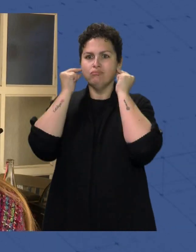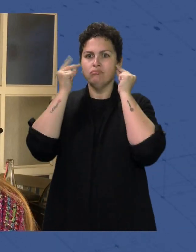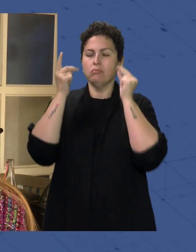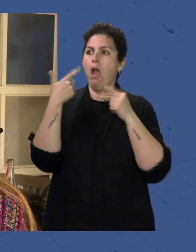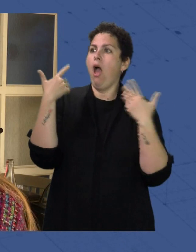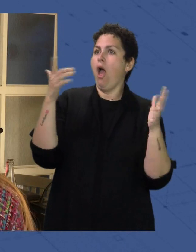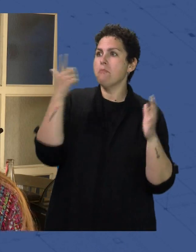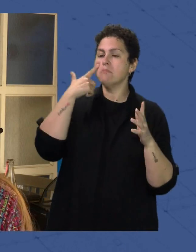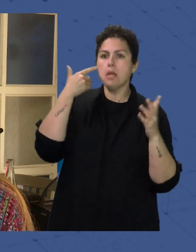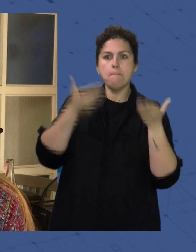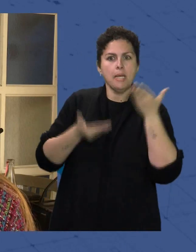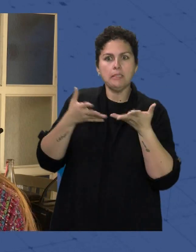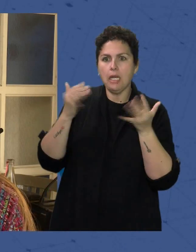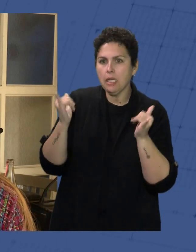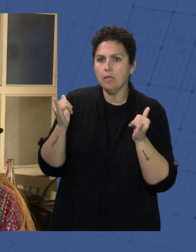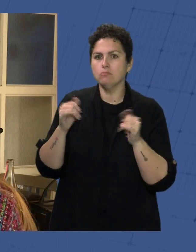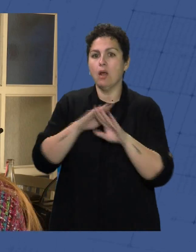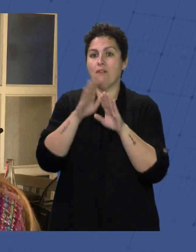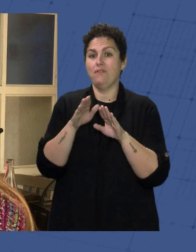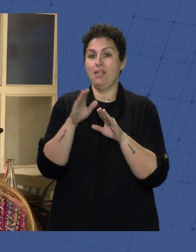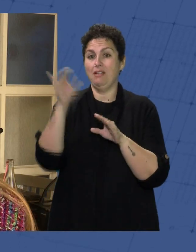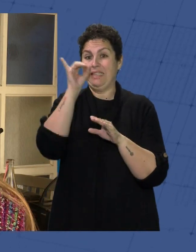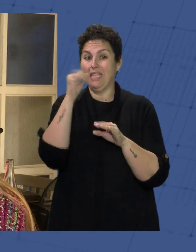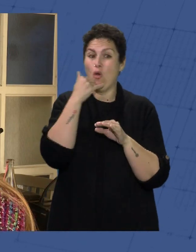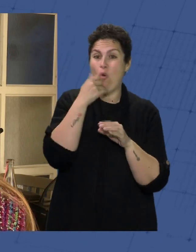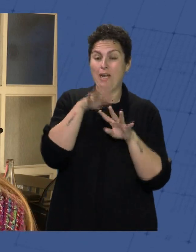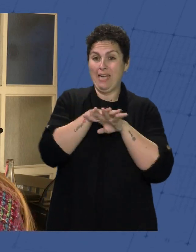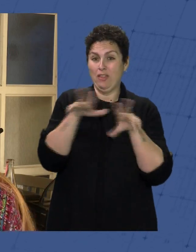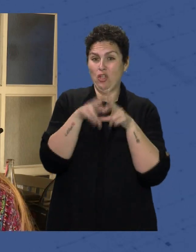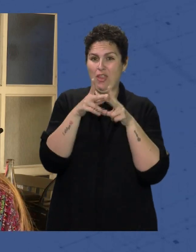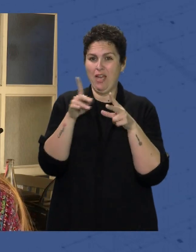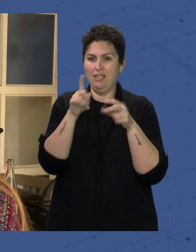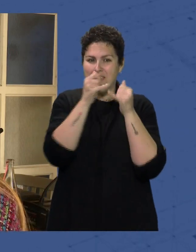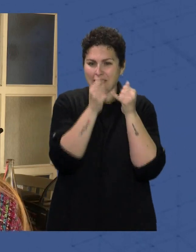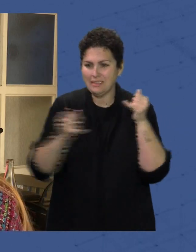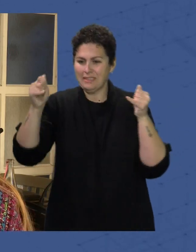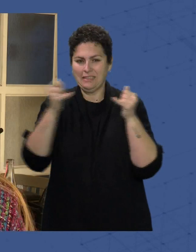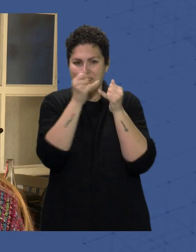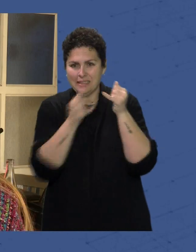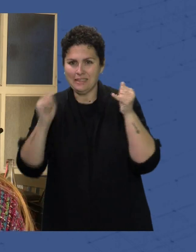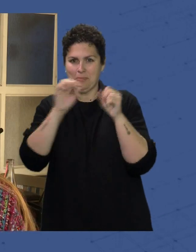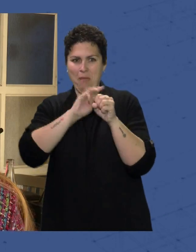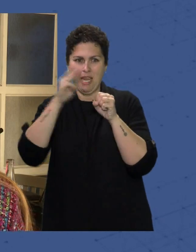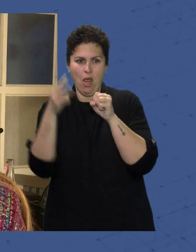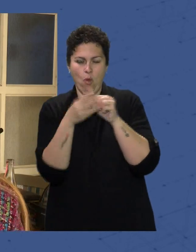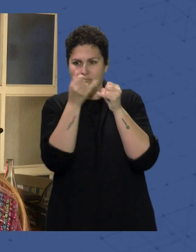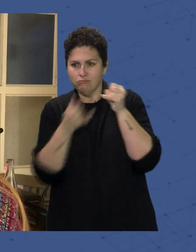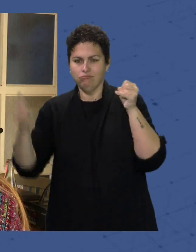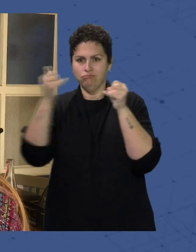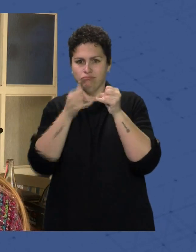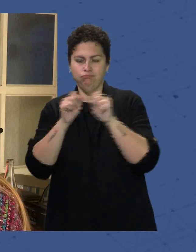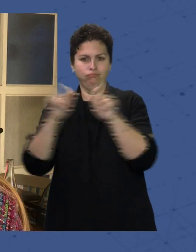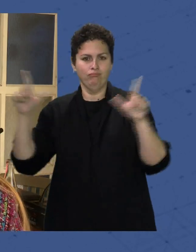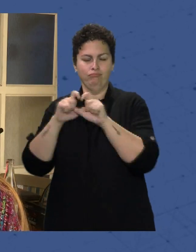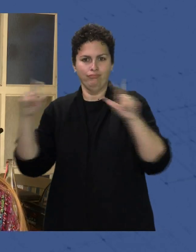pendientes Que no pesan Nos etiquetaban Y entonces ya A través de nuestras redes sociales Lo redirigía A nuestra web Entonces para nosotros Ha sido súper